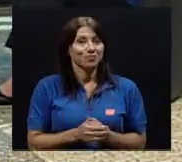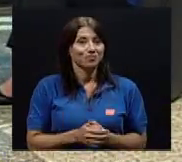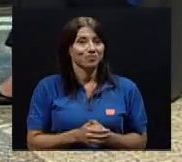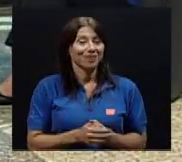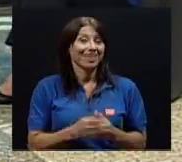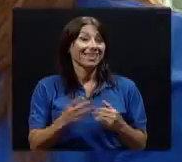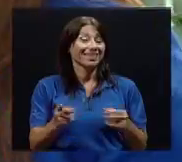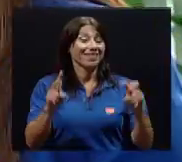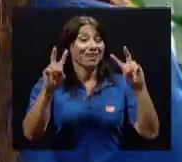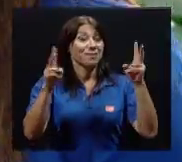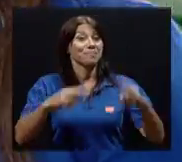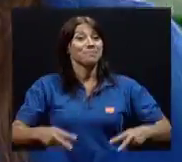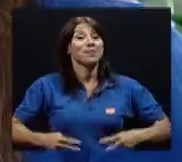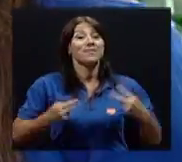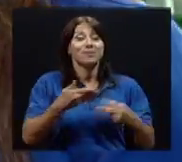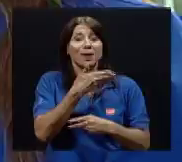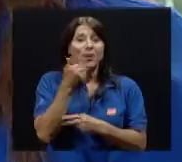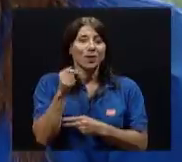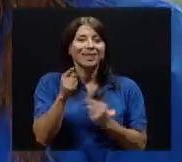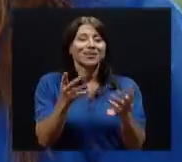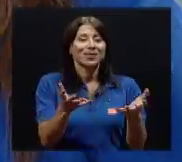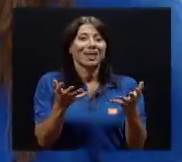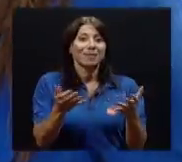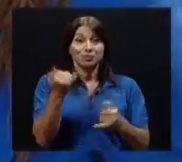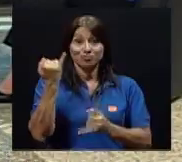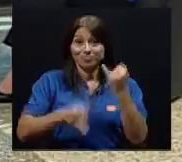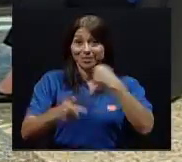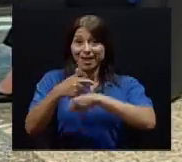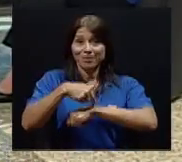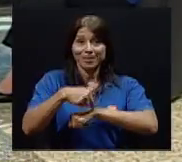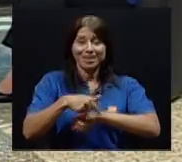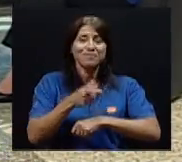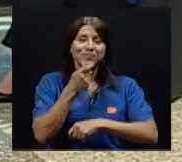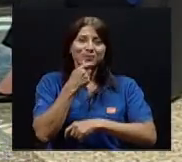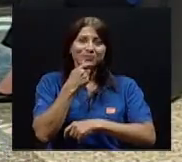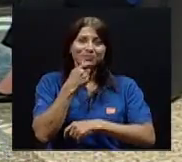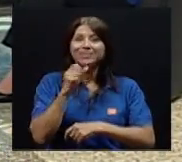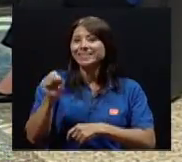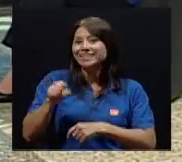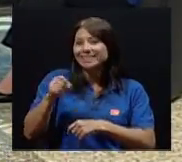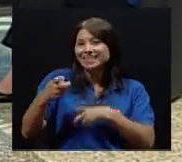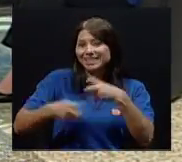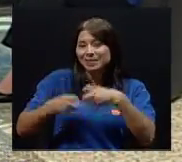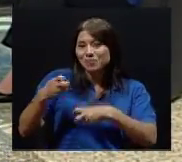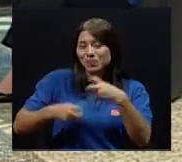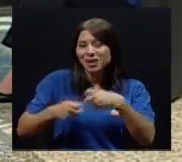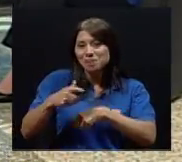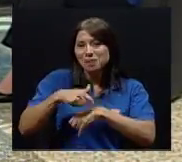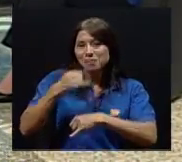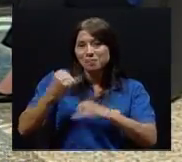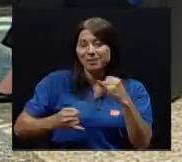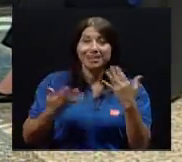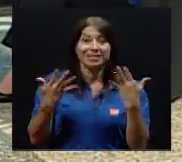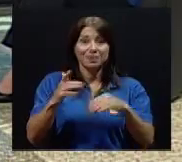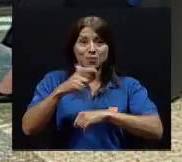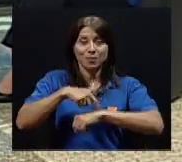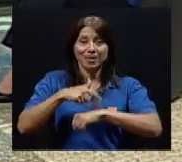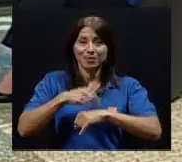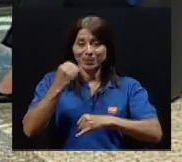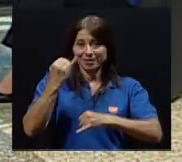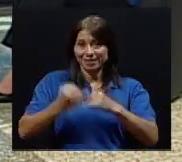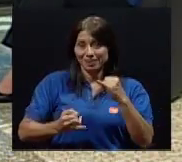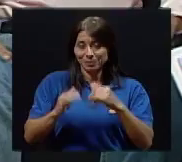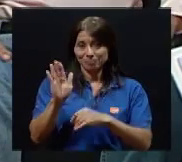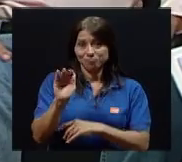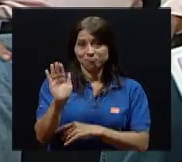eso es lo que queremos, vivir mejor. Y se nos acabó el tiempo, ¿sí? Sí, ese es el problema, ¿verdad? Bueno, es momento de despedirnos, agradecerles